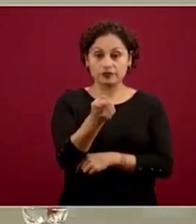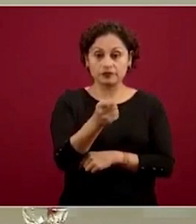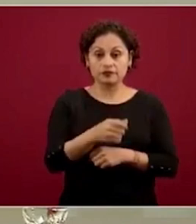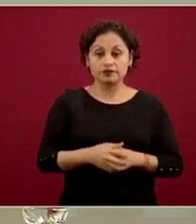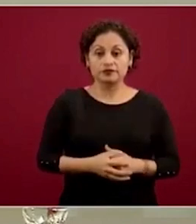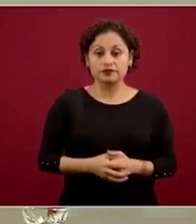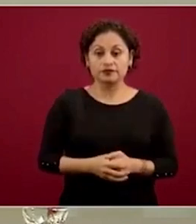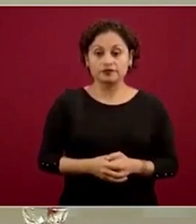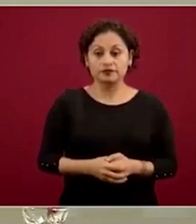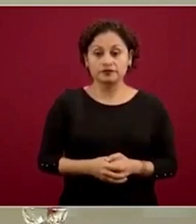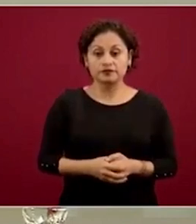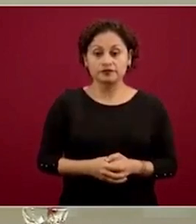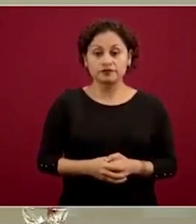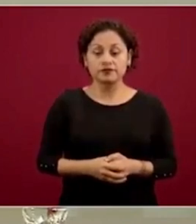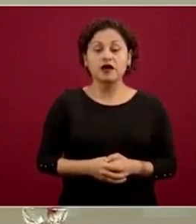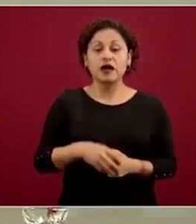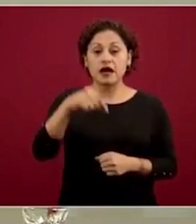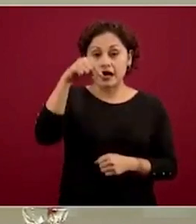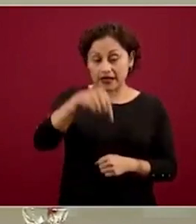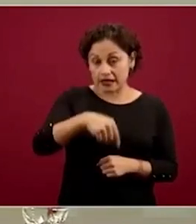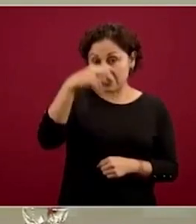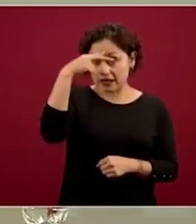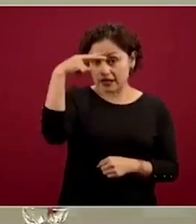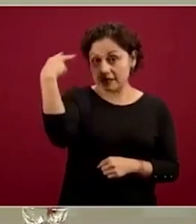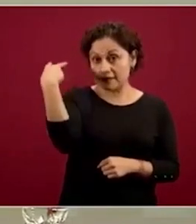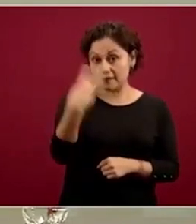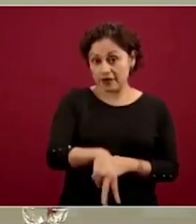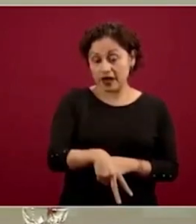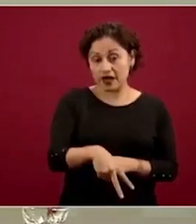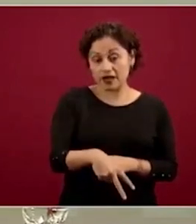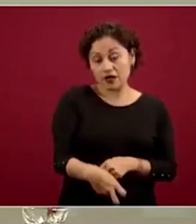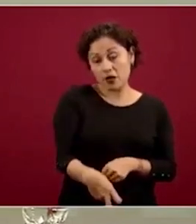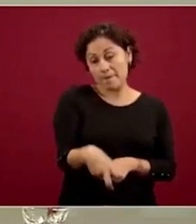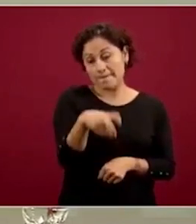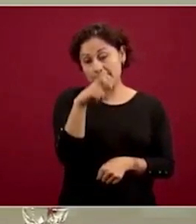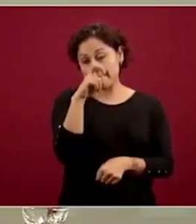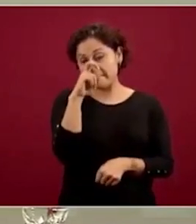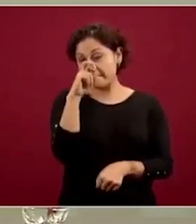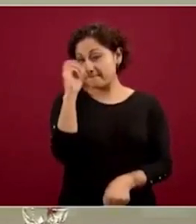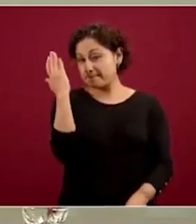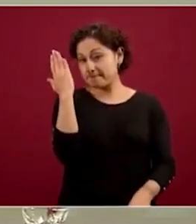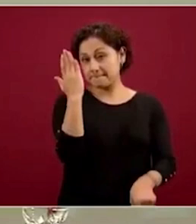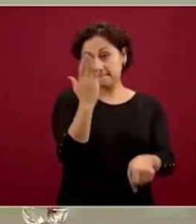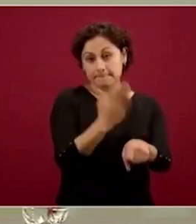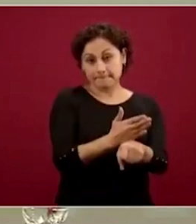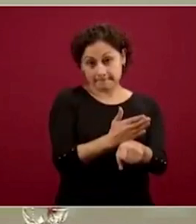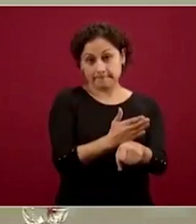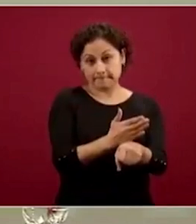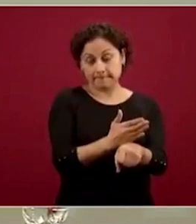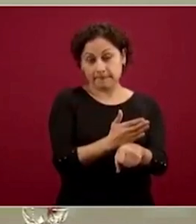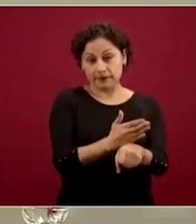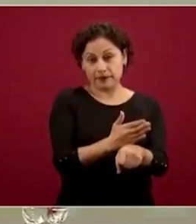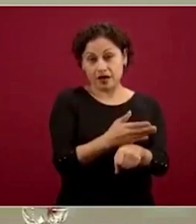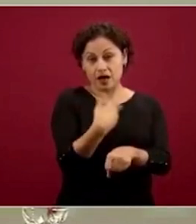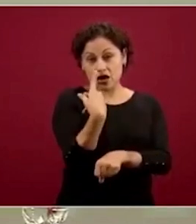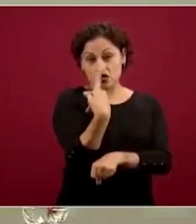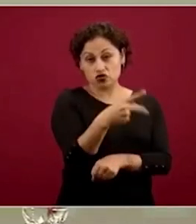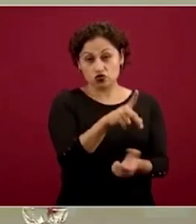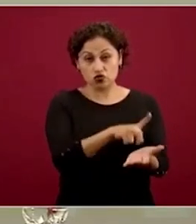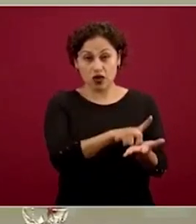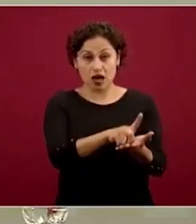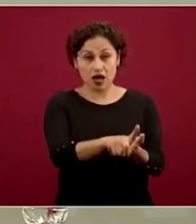en México, no existe, en ningún momento se ha dispuesto la suspensión de las garantías